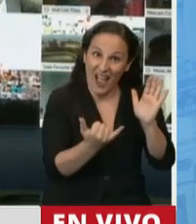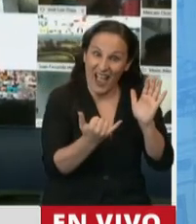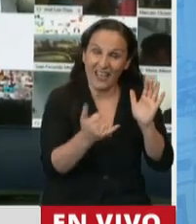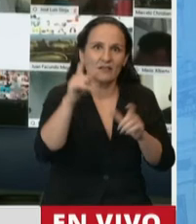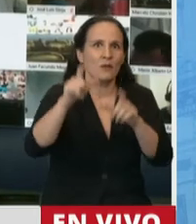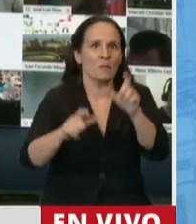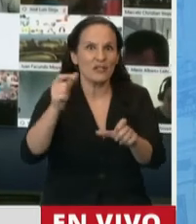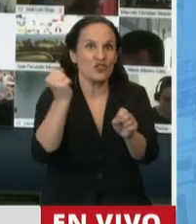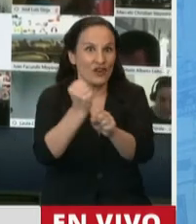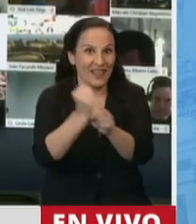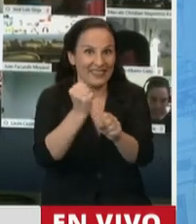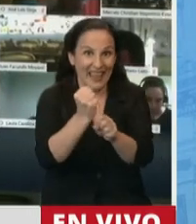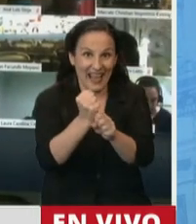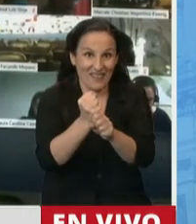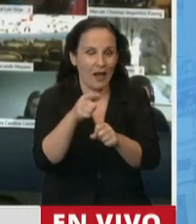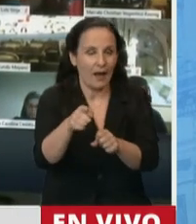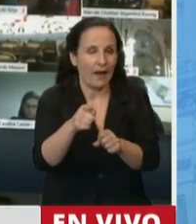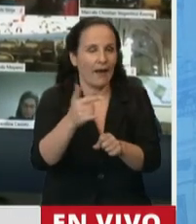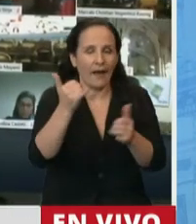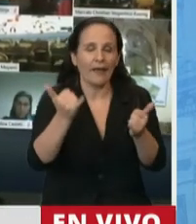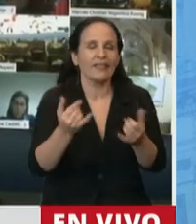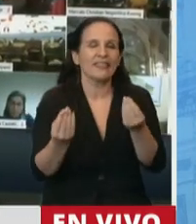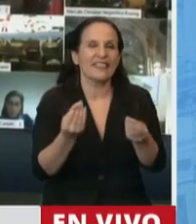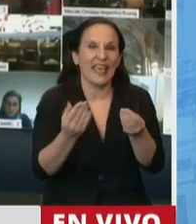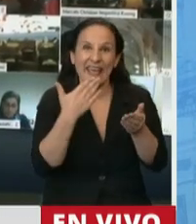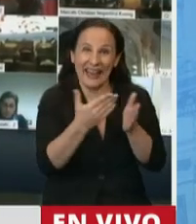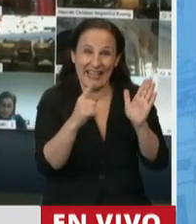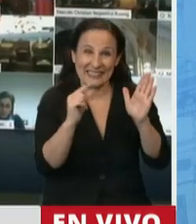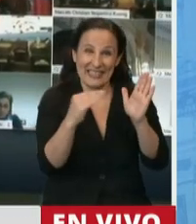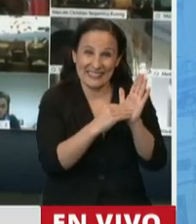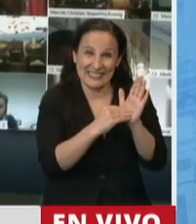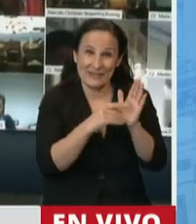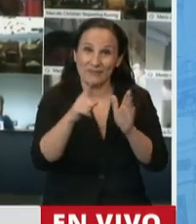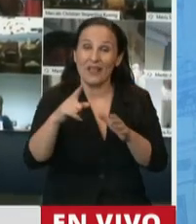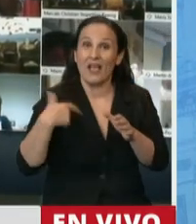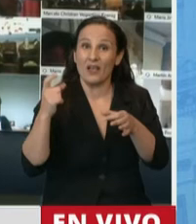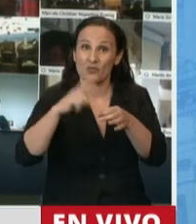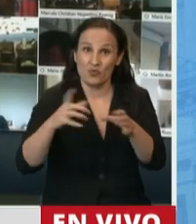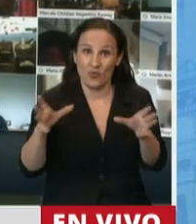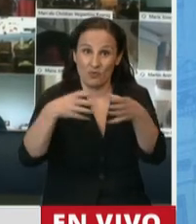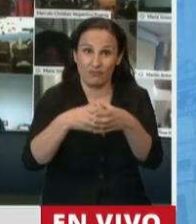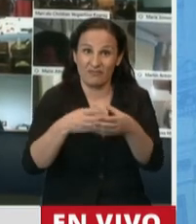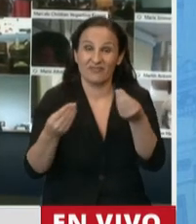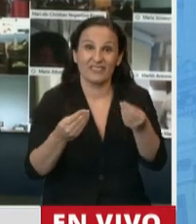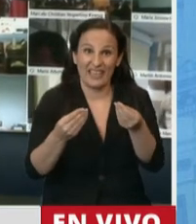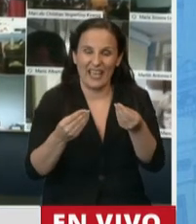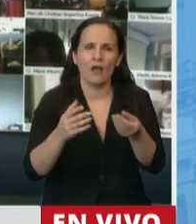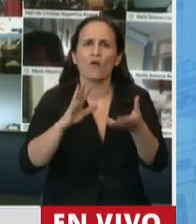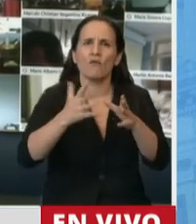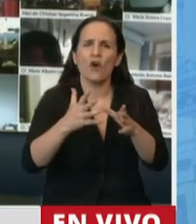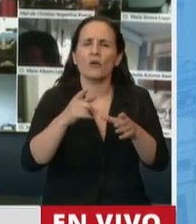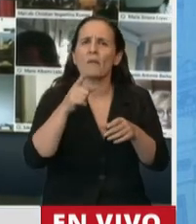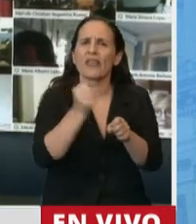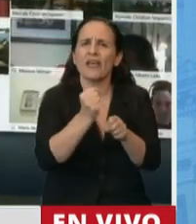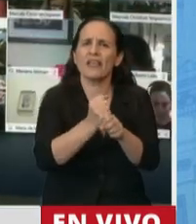trabaja, tener contemplado, nada más y nada menos que en su convención colectiva, la forma en llevar adelante esta